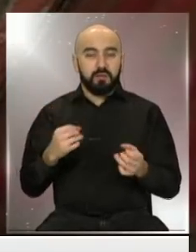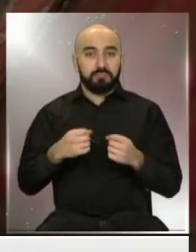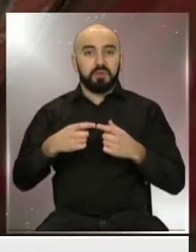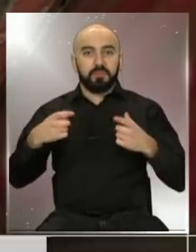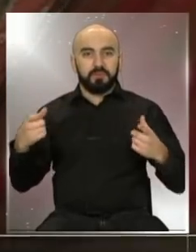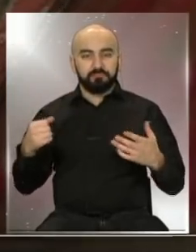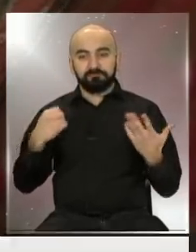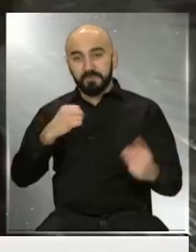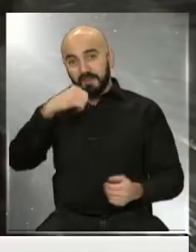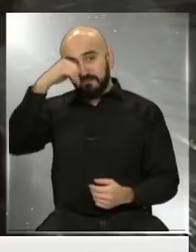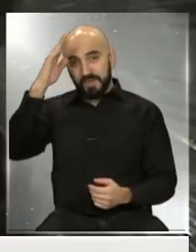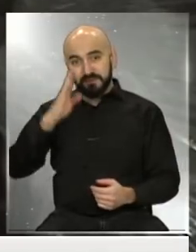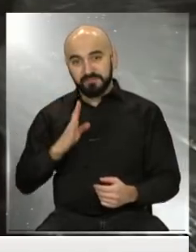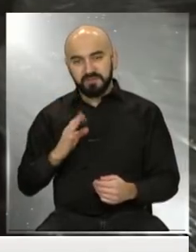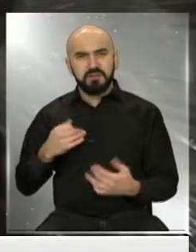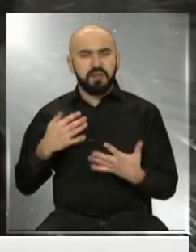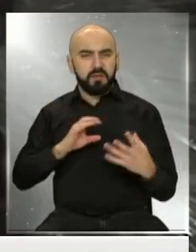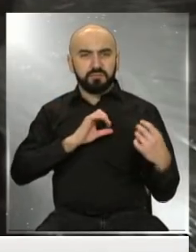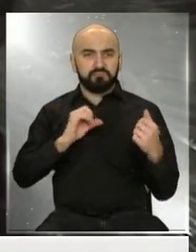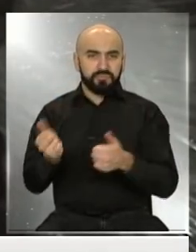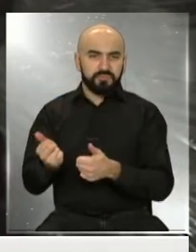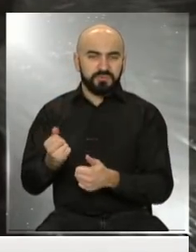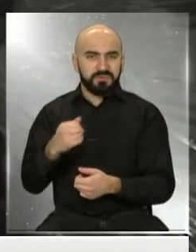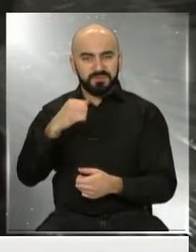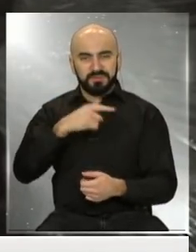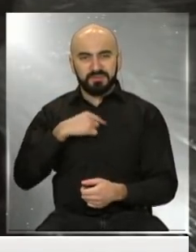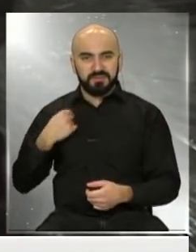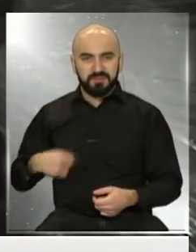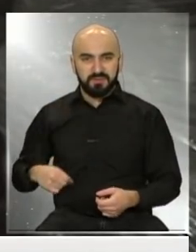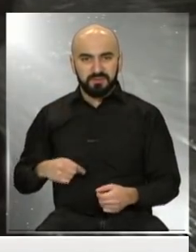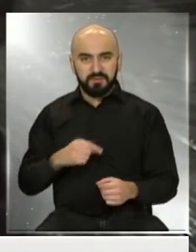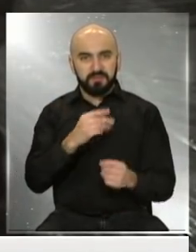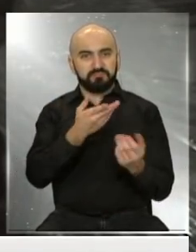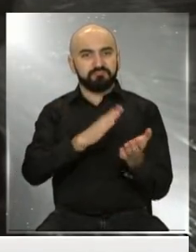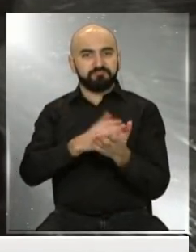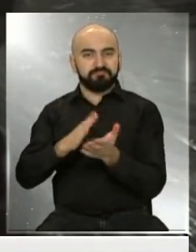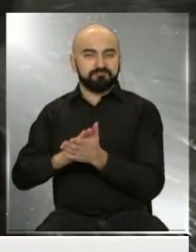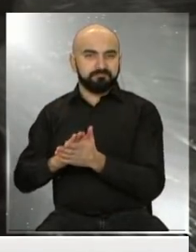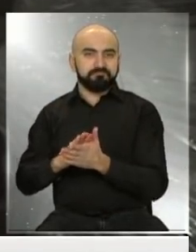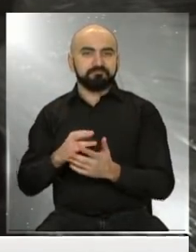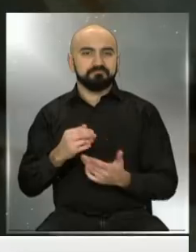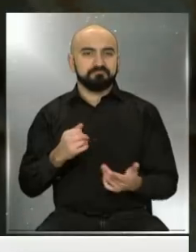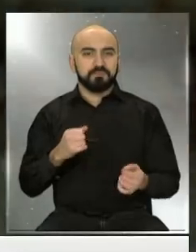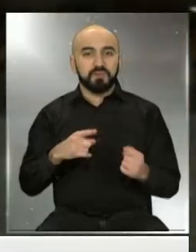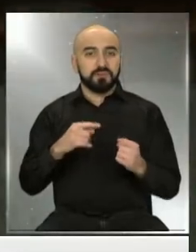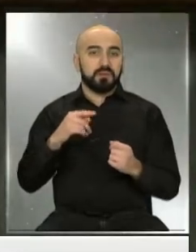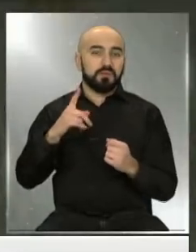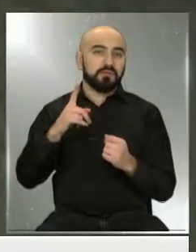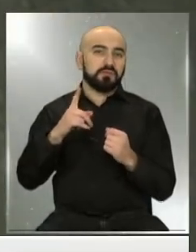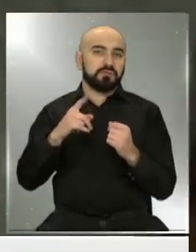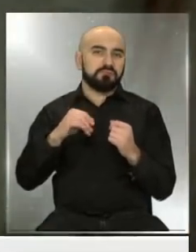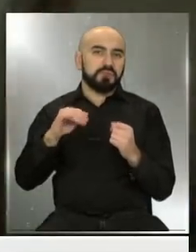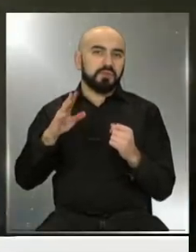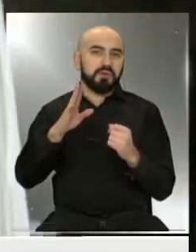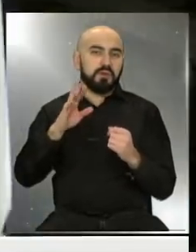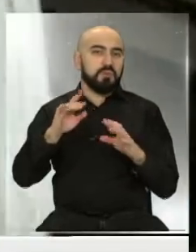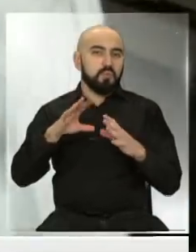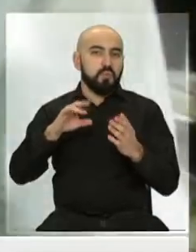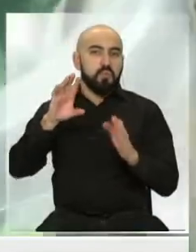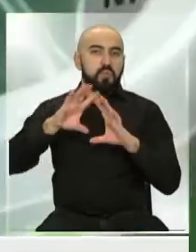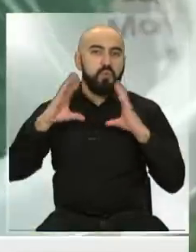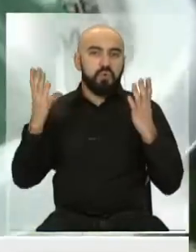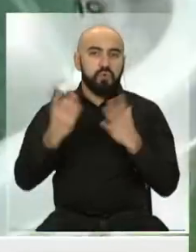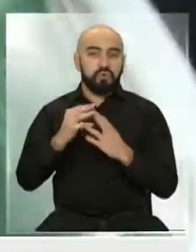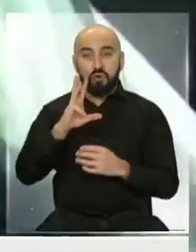ya superó a China el número de fallecidos. Y ahora es el noveno con más muertes en todo el mundo, el